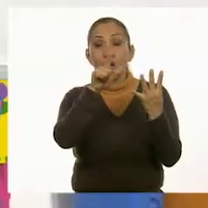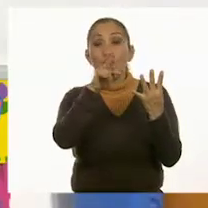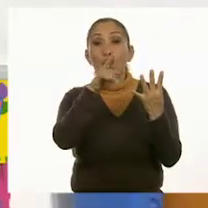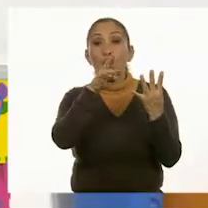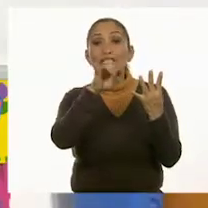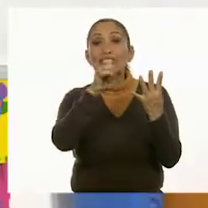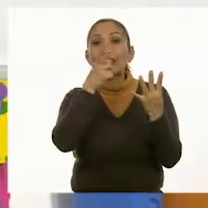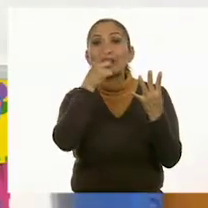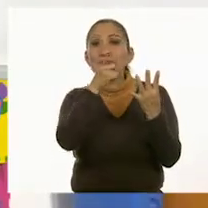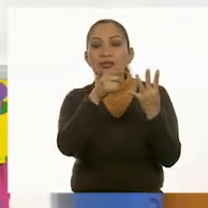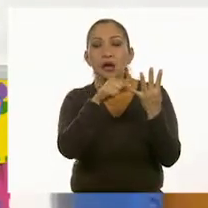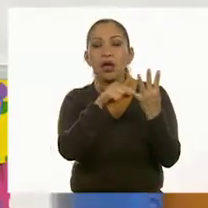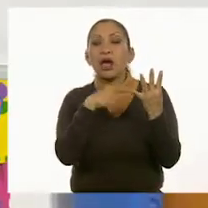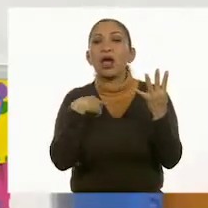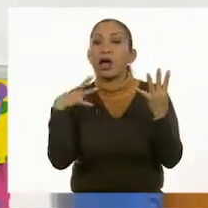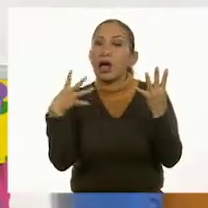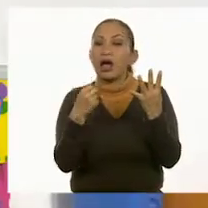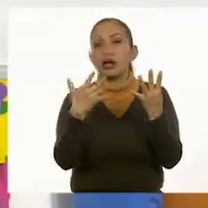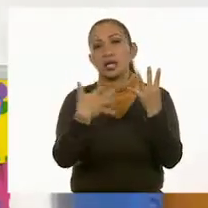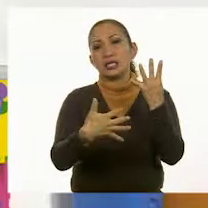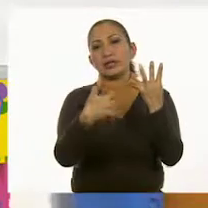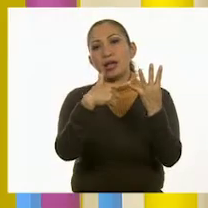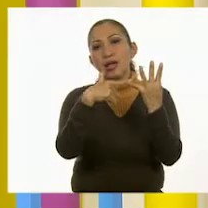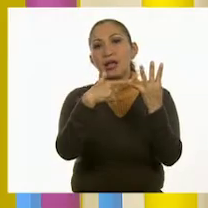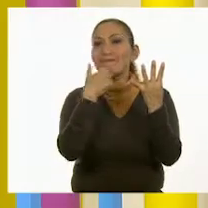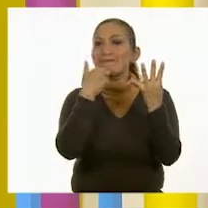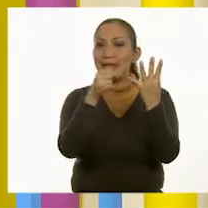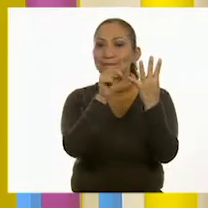nos dijo que contó quince.